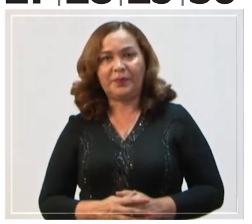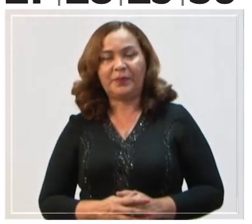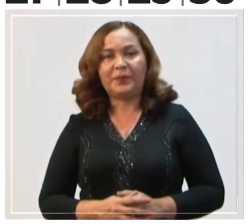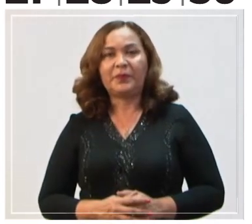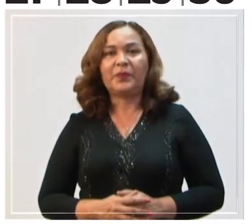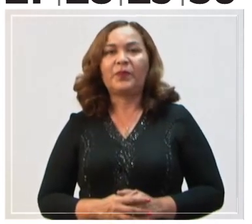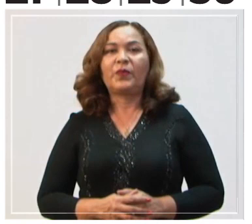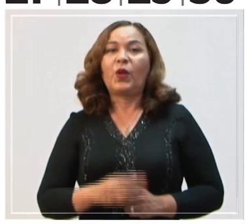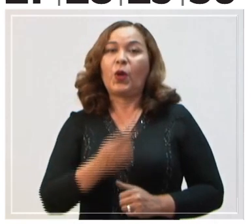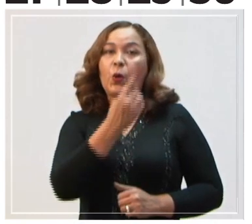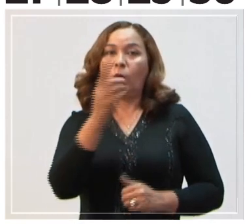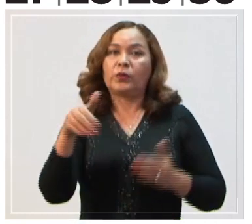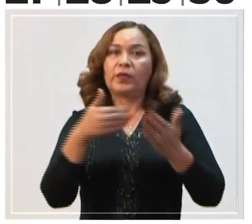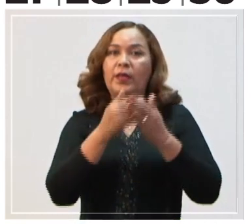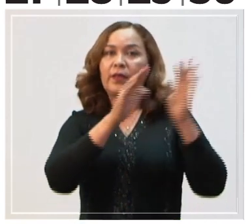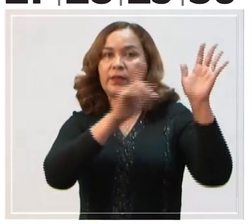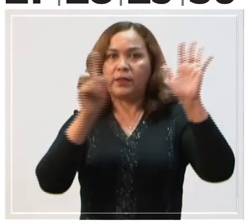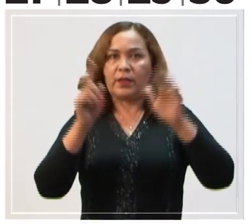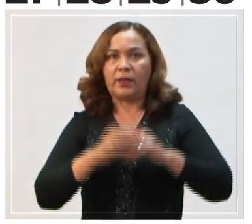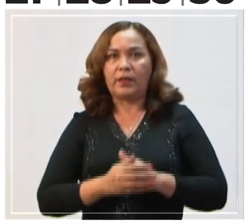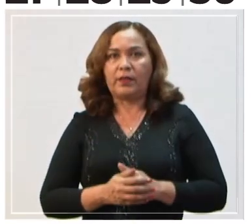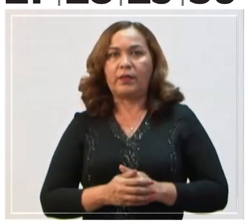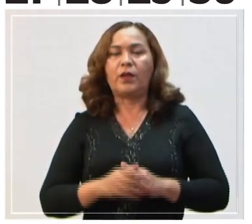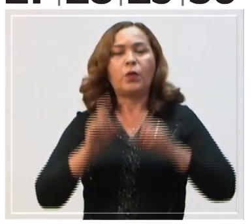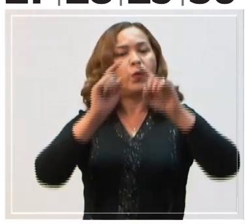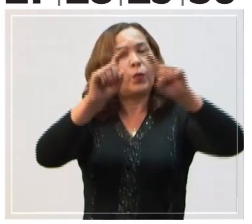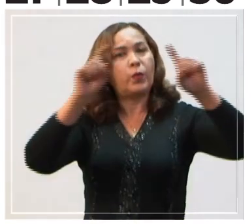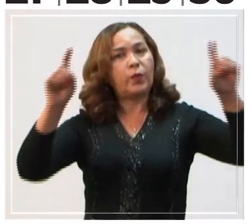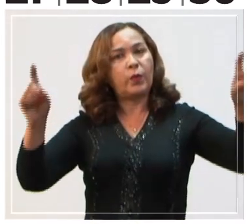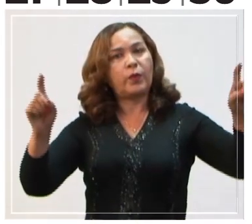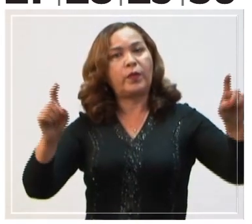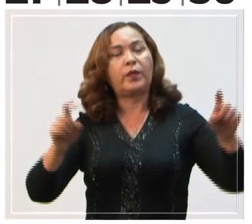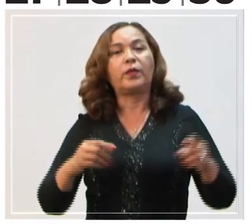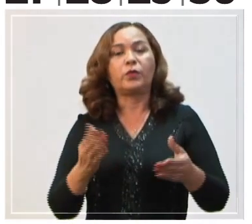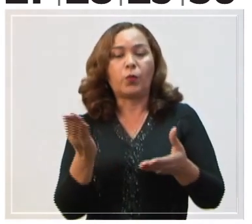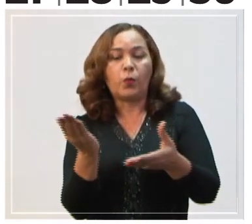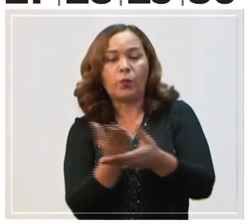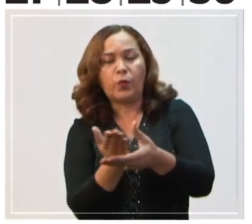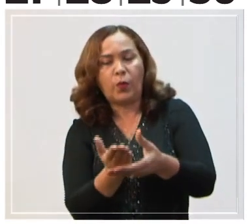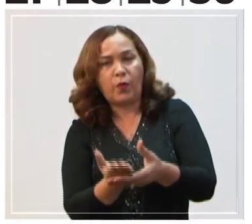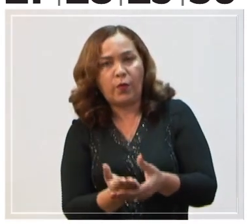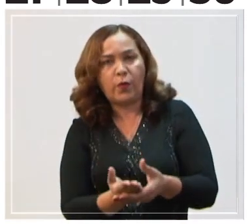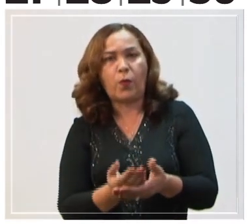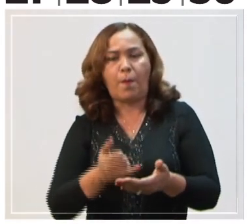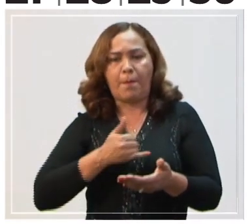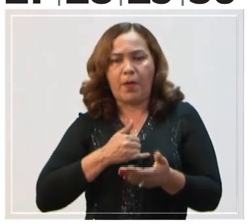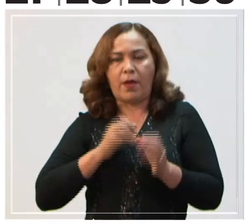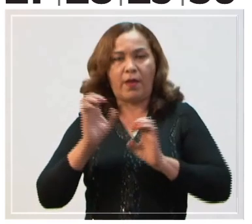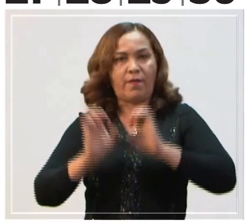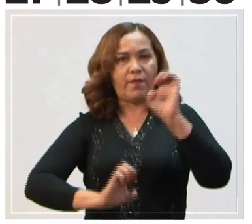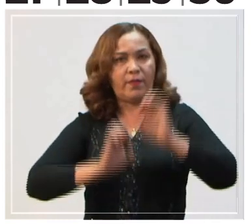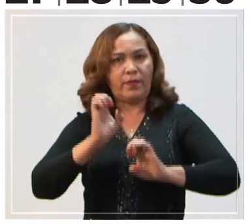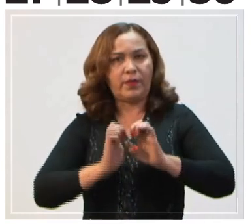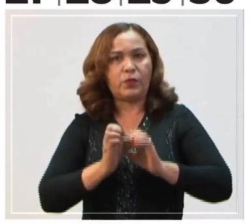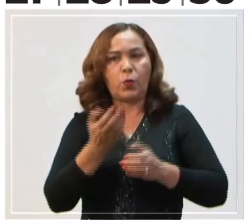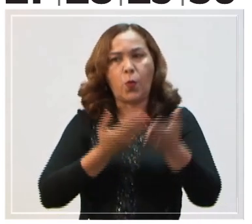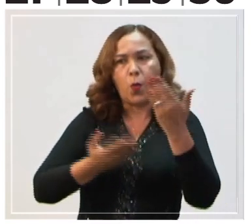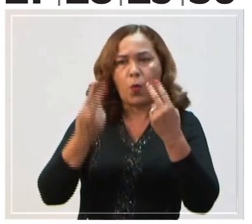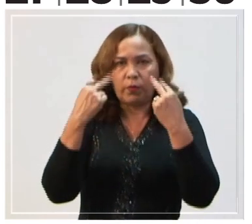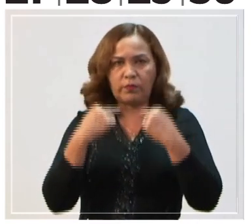Día 11 al 16. Socialización de los Portafolios, Autoevaluación,